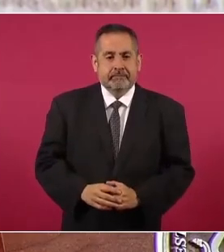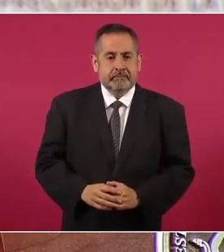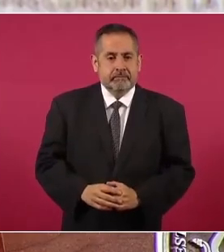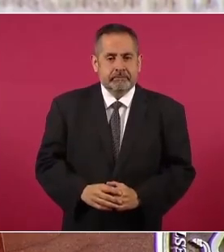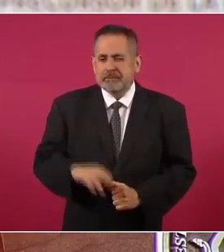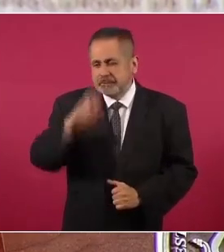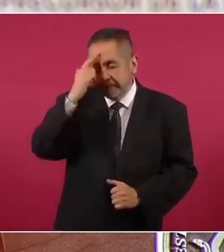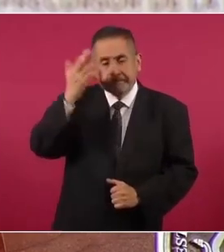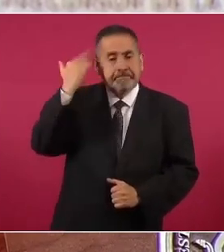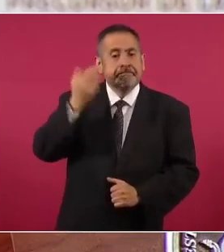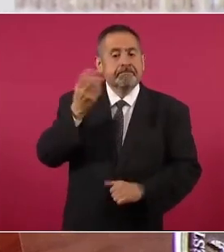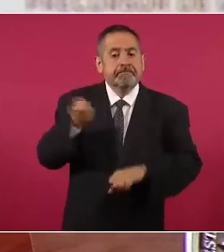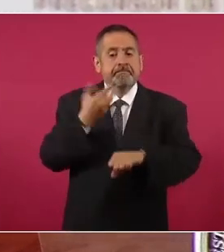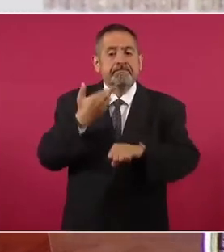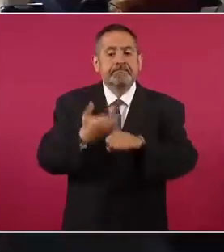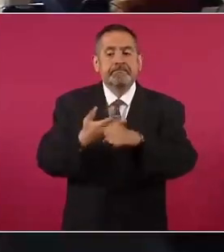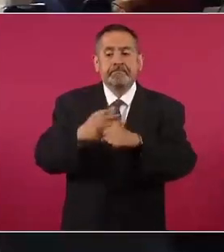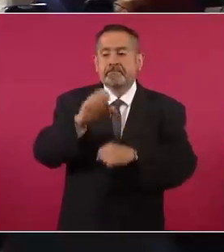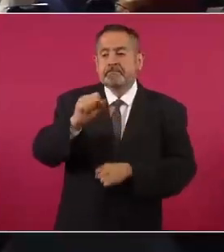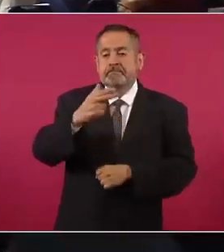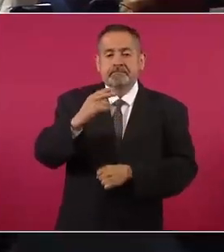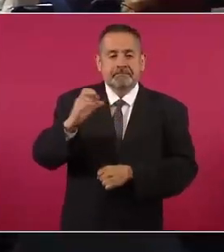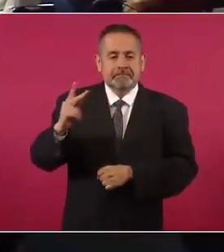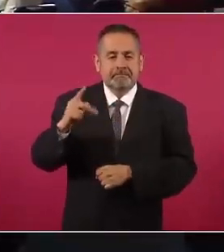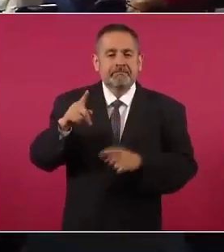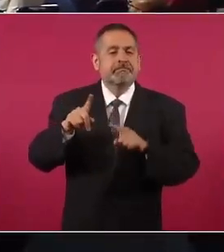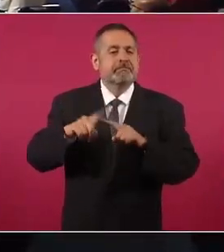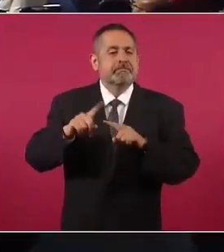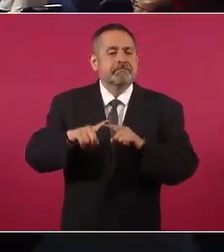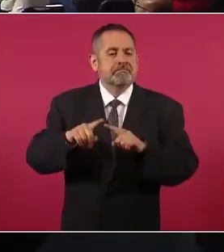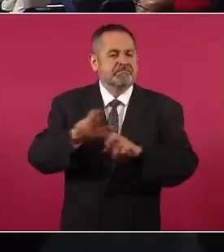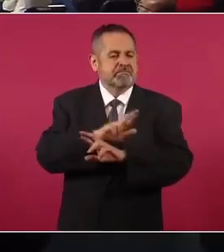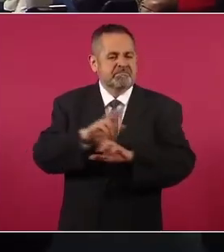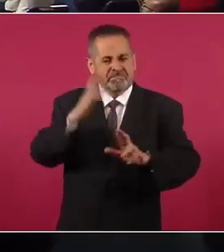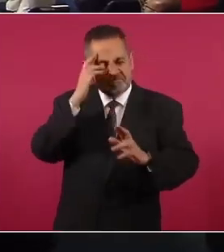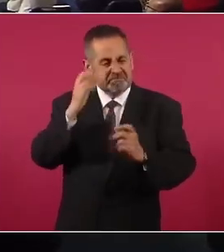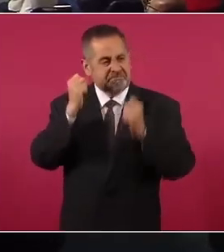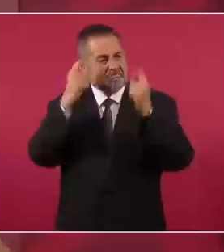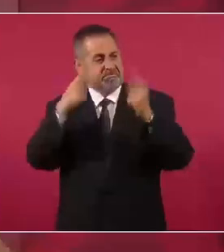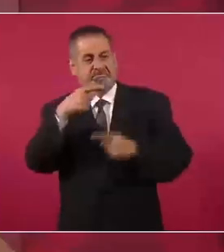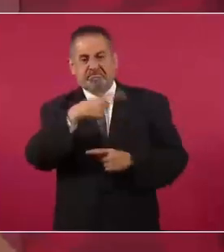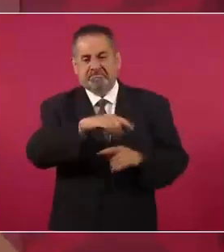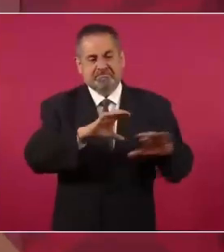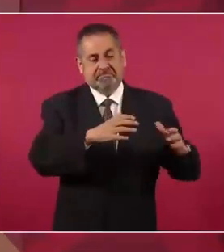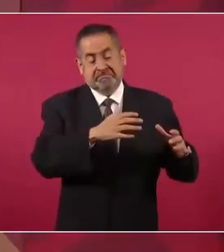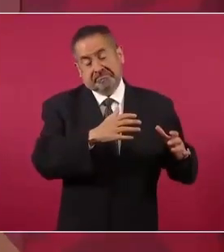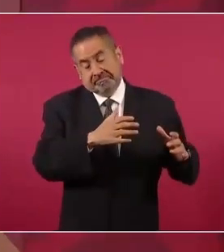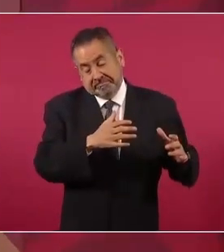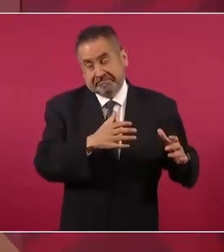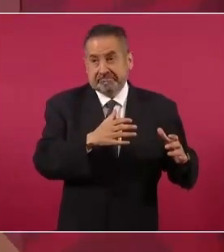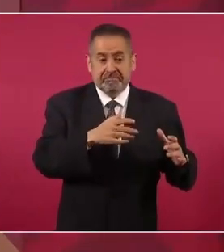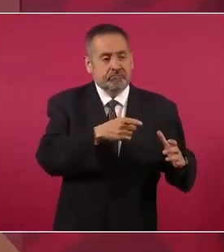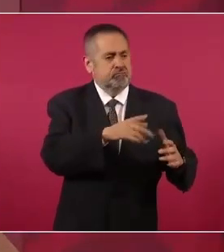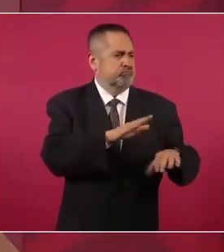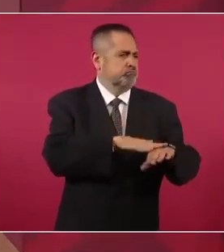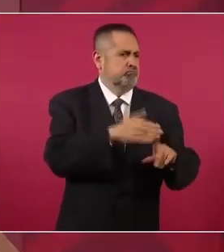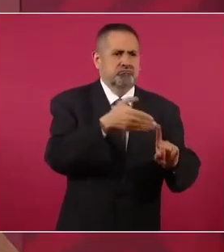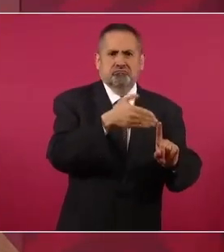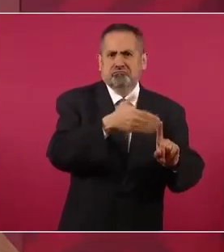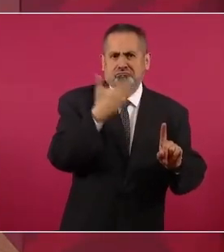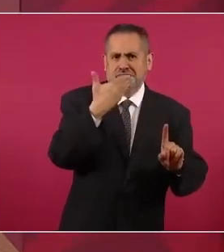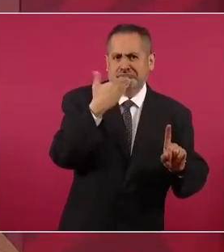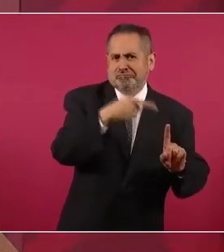fue secretario de Hacienda una eminencia reconocida por el conservadurismo y por los financieros en México